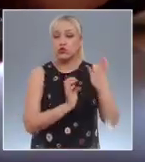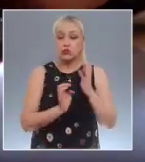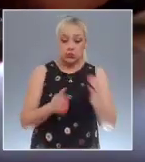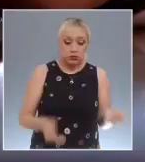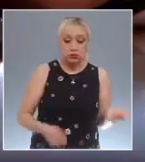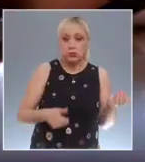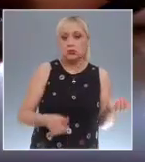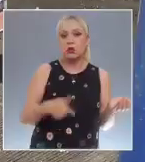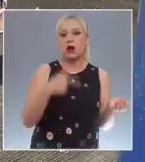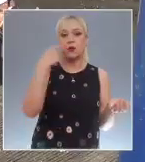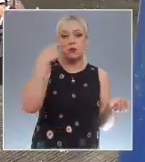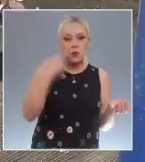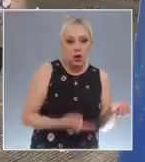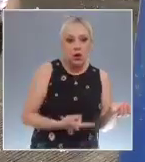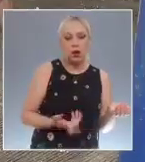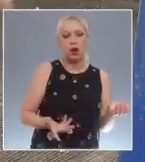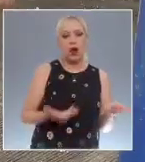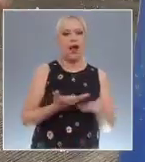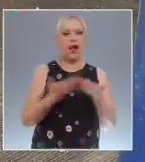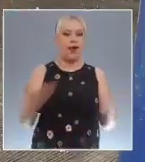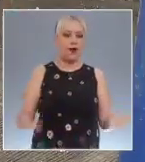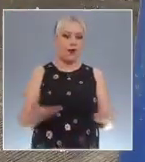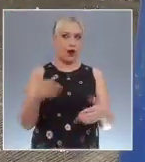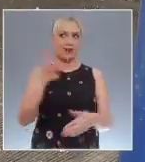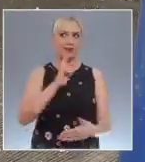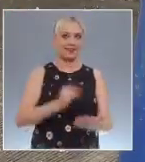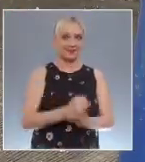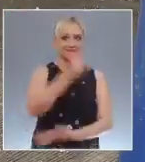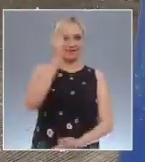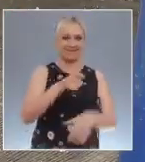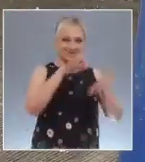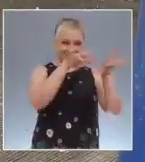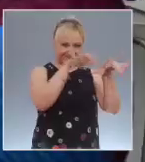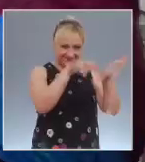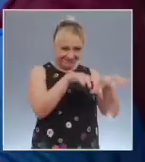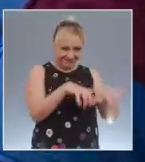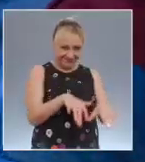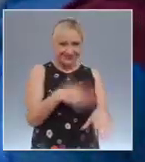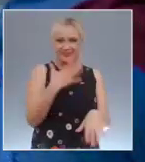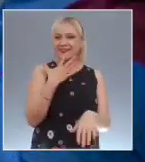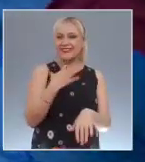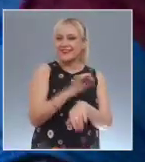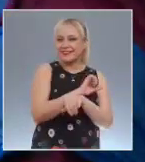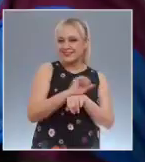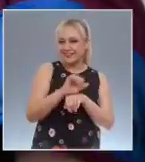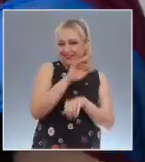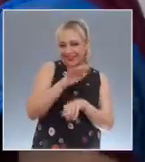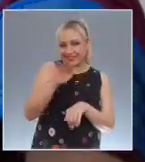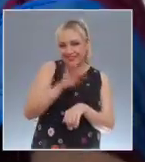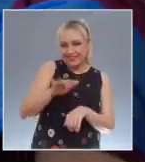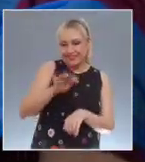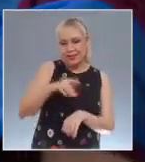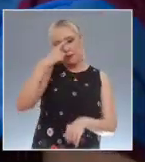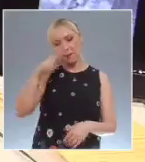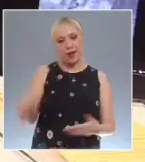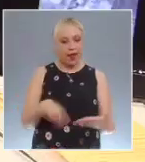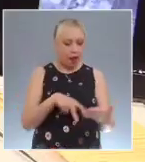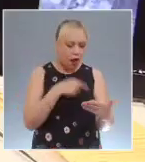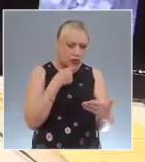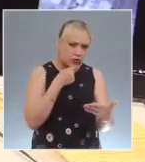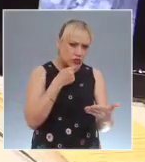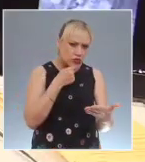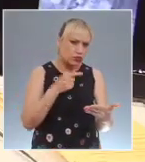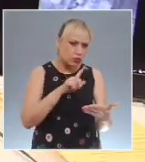formato de lectura fácil para su conocimiento, esto con el fin de que tenga acceso y se involucre con la información relativa a su